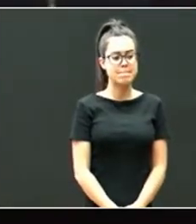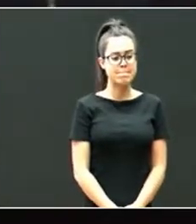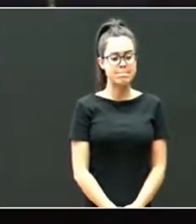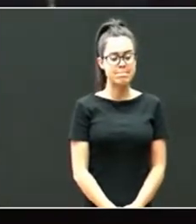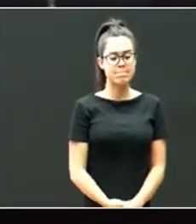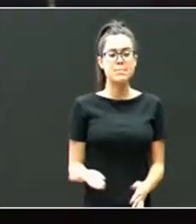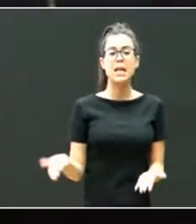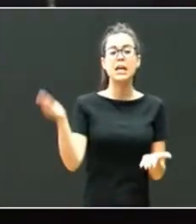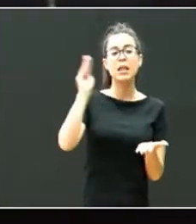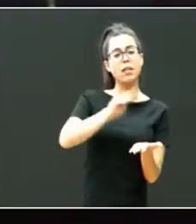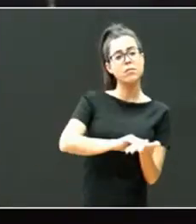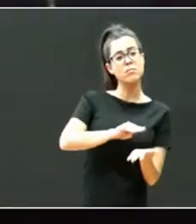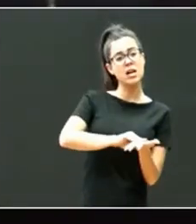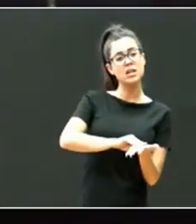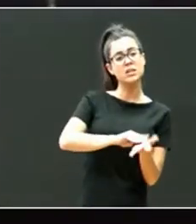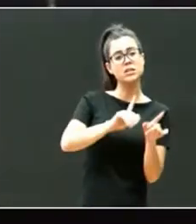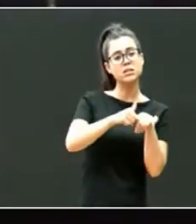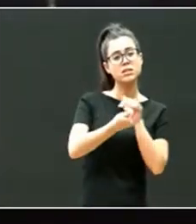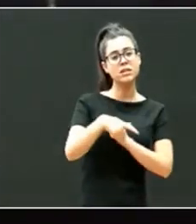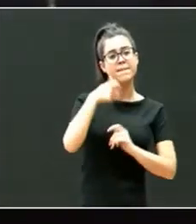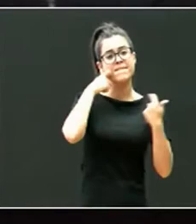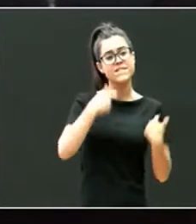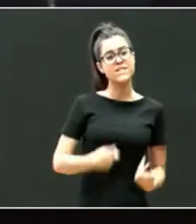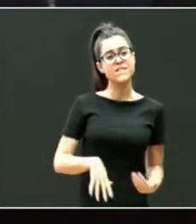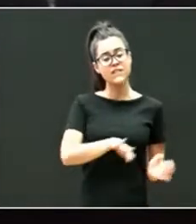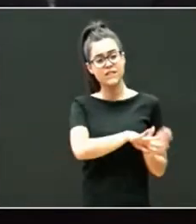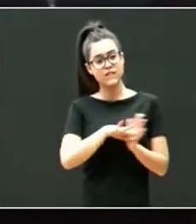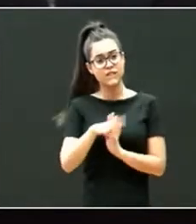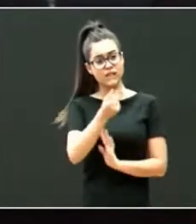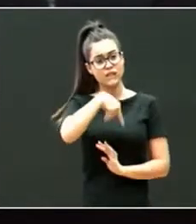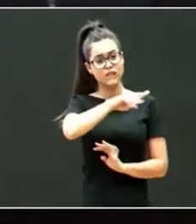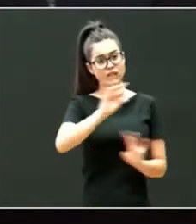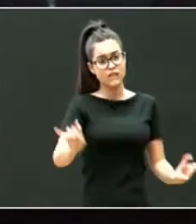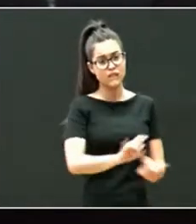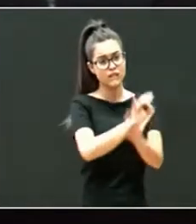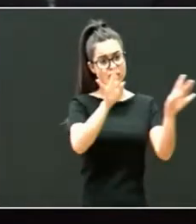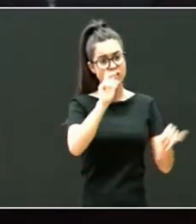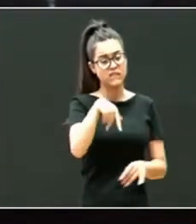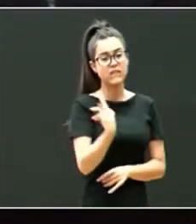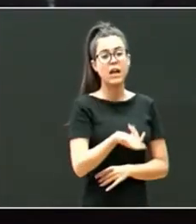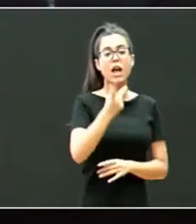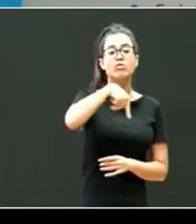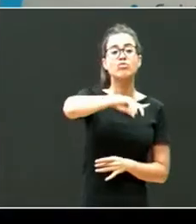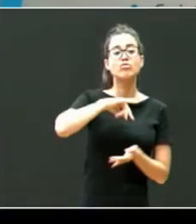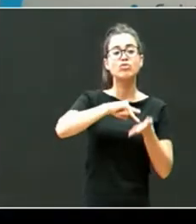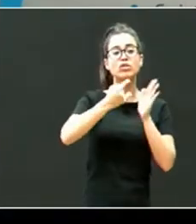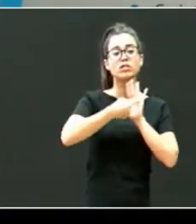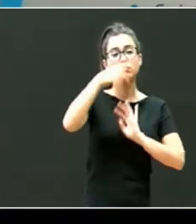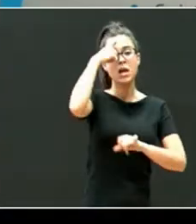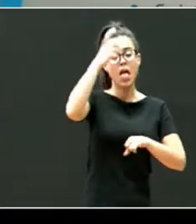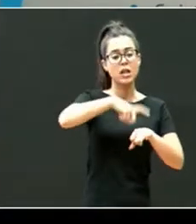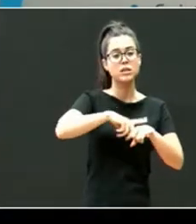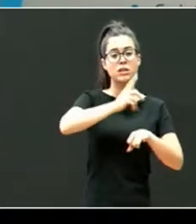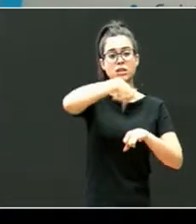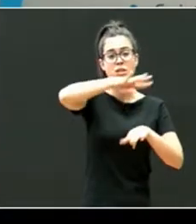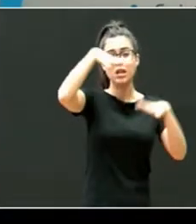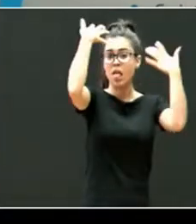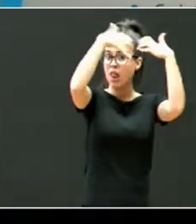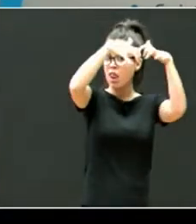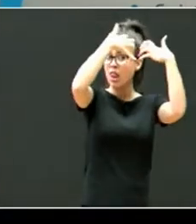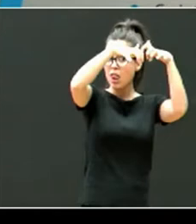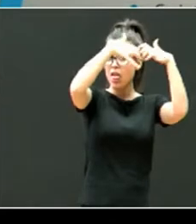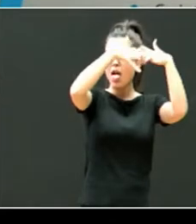Además de lo físico lo hemos dejado bien claro es que nuestro sistema nervioso y nuestro cerebro se desarrollarán y estructurarán